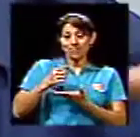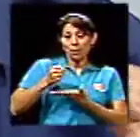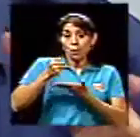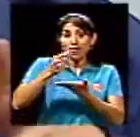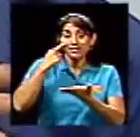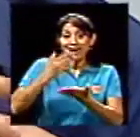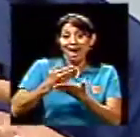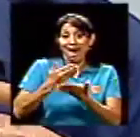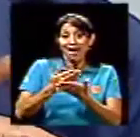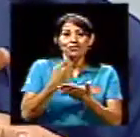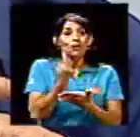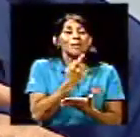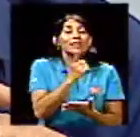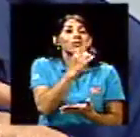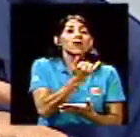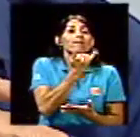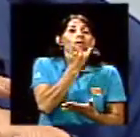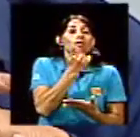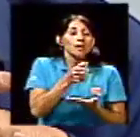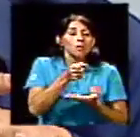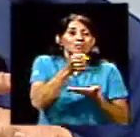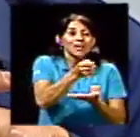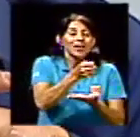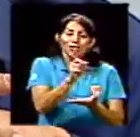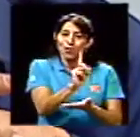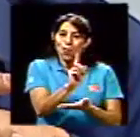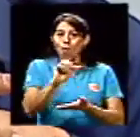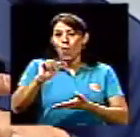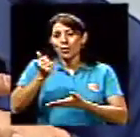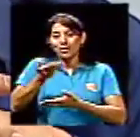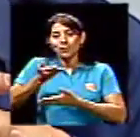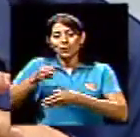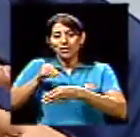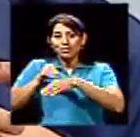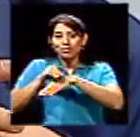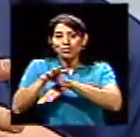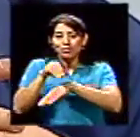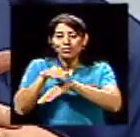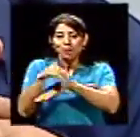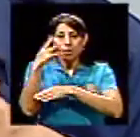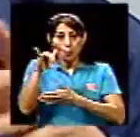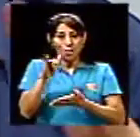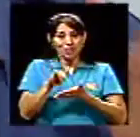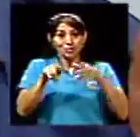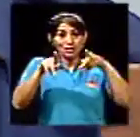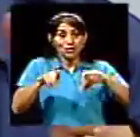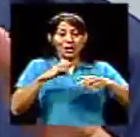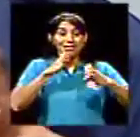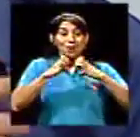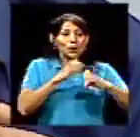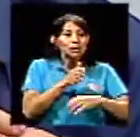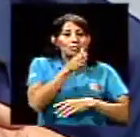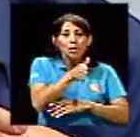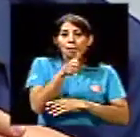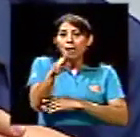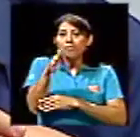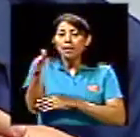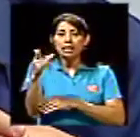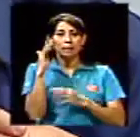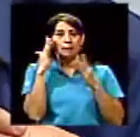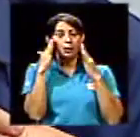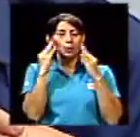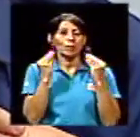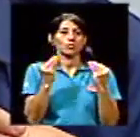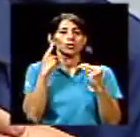que están influyendo. Y por eso las encuestadoras, o las compañías encuestadoras, se preocupan mucho por buenos controles del trabajo de campo siempre,